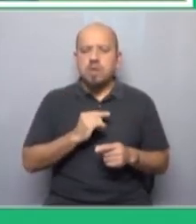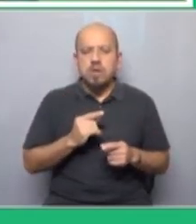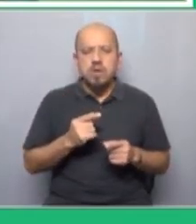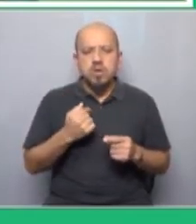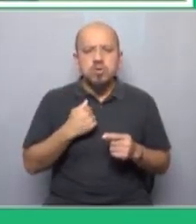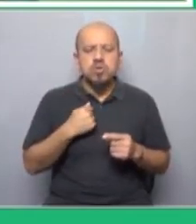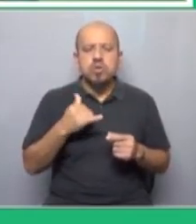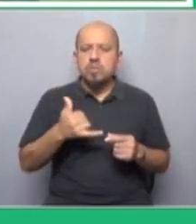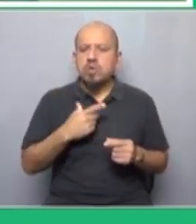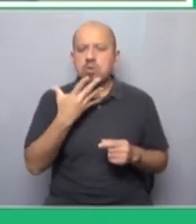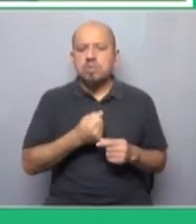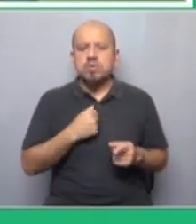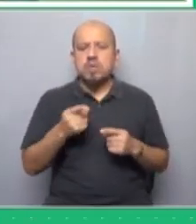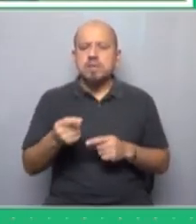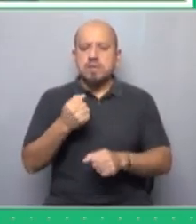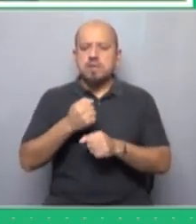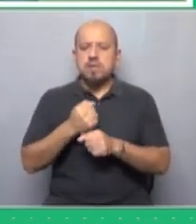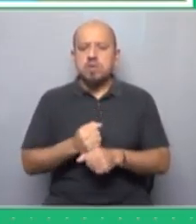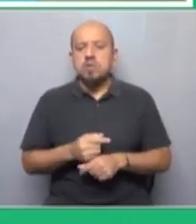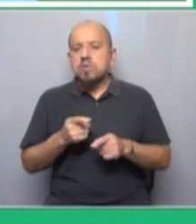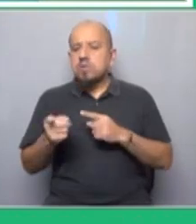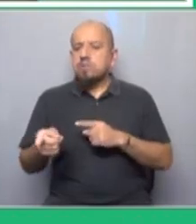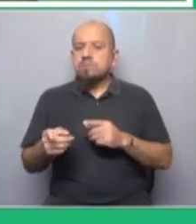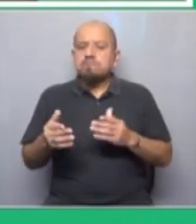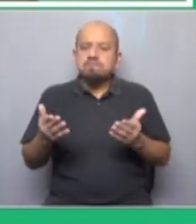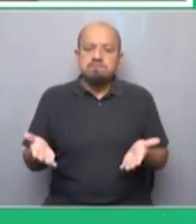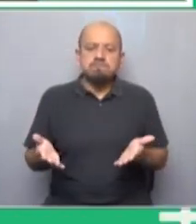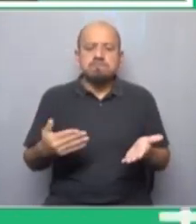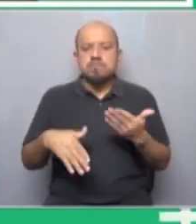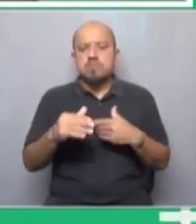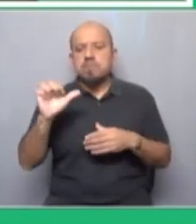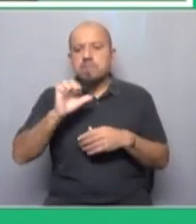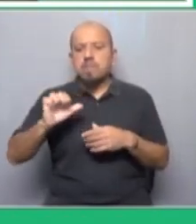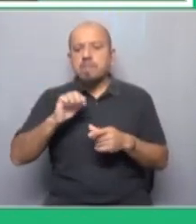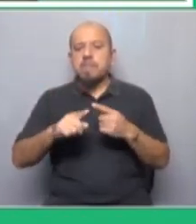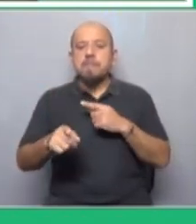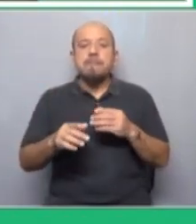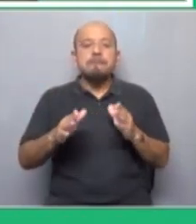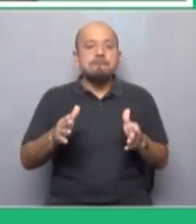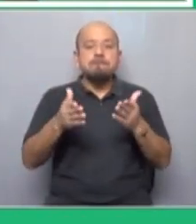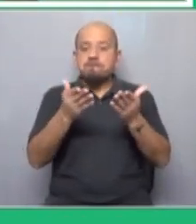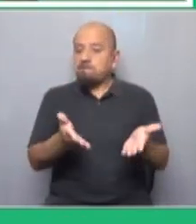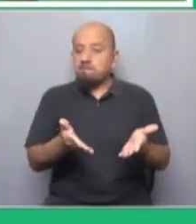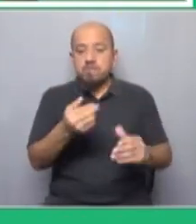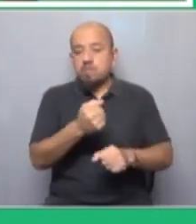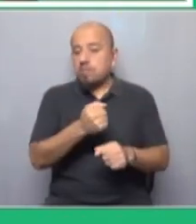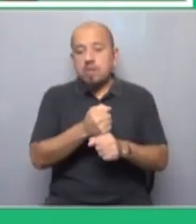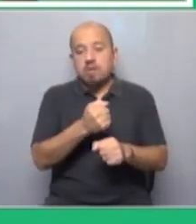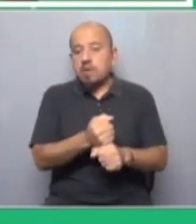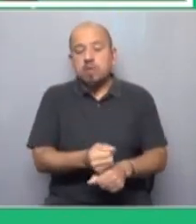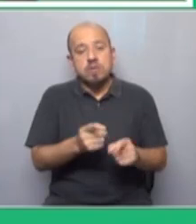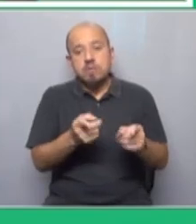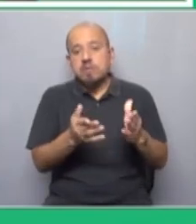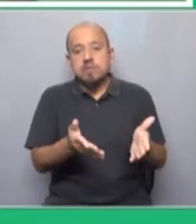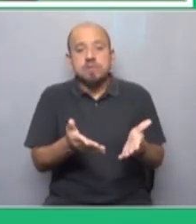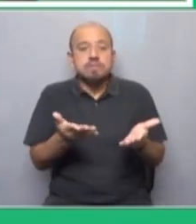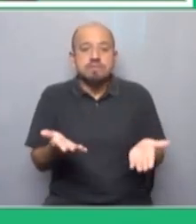tenemos que salir a convencer a ese trabajador que en vez de ser un pro empresario o un proto empresario es un trabajador que en